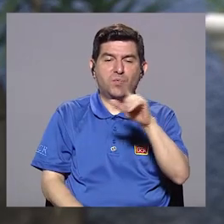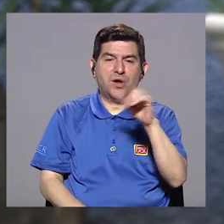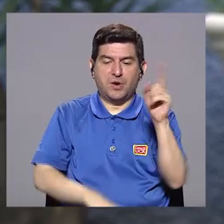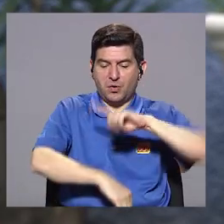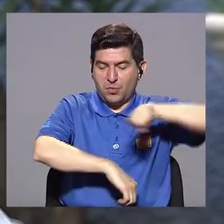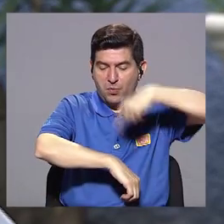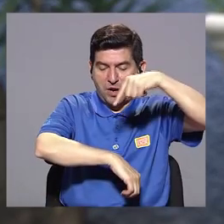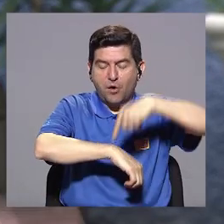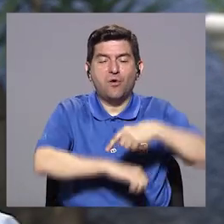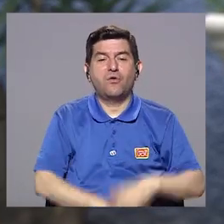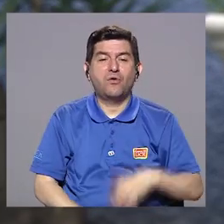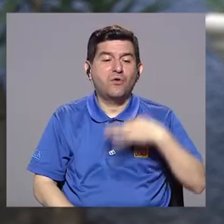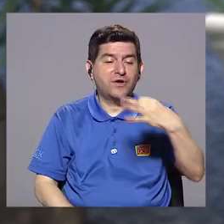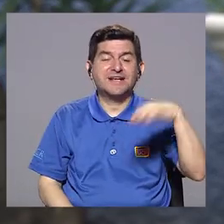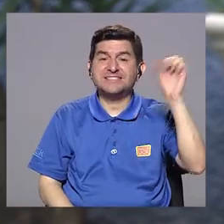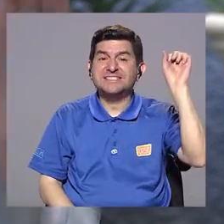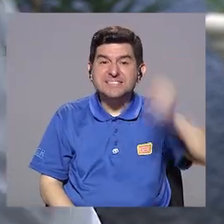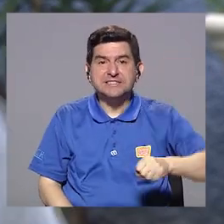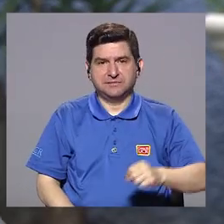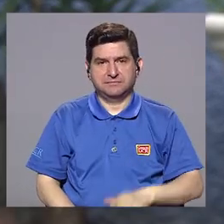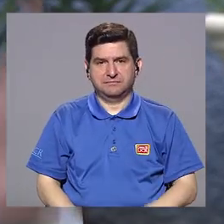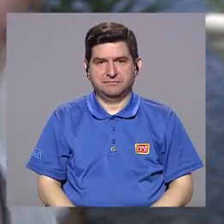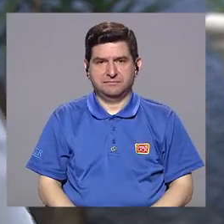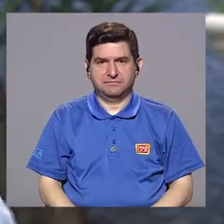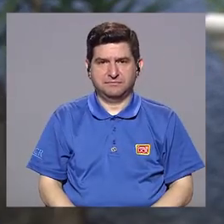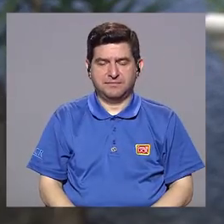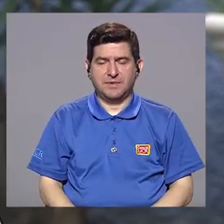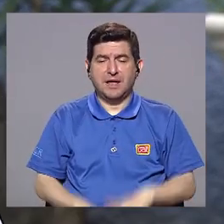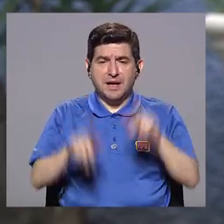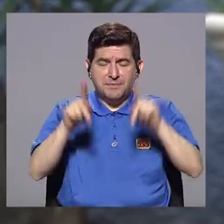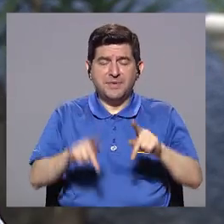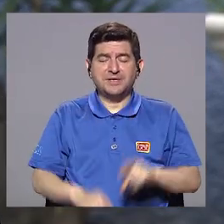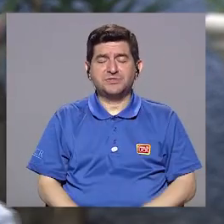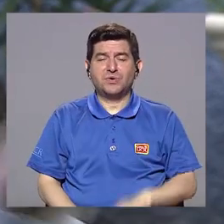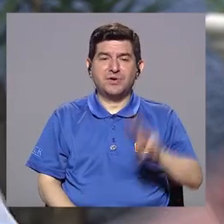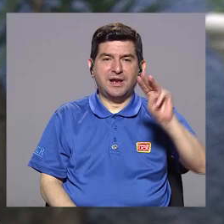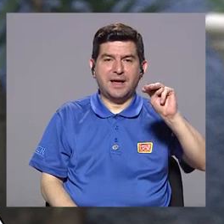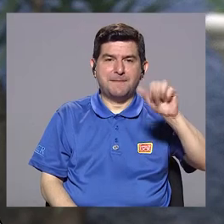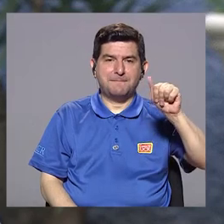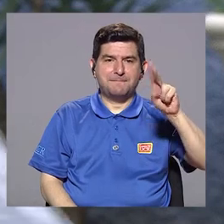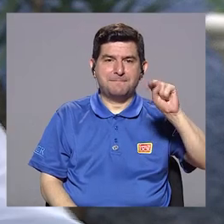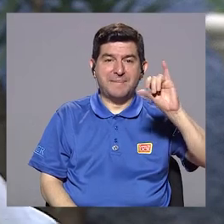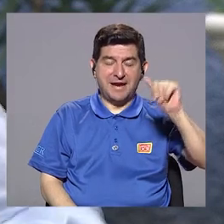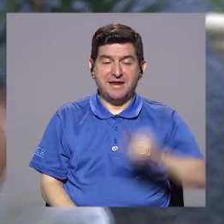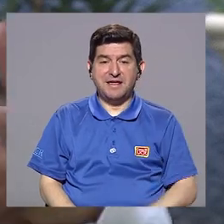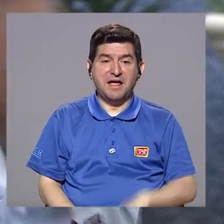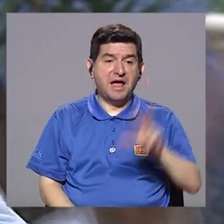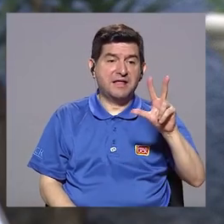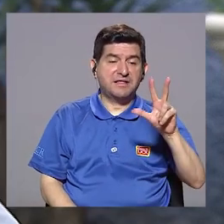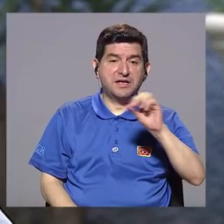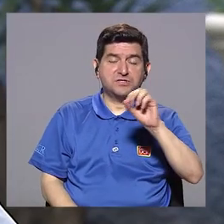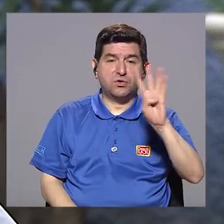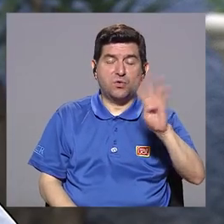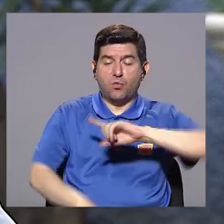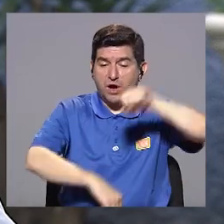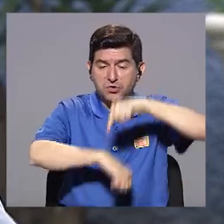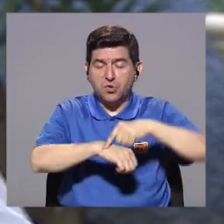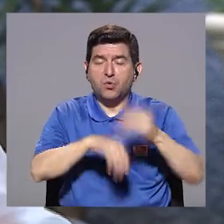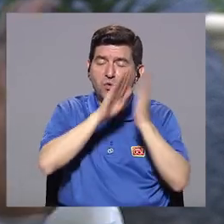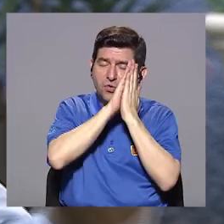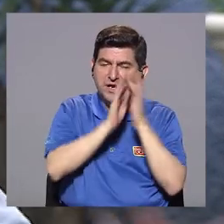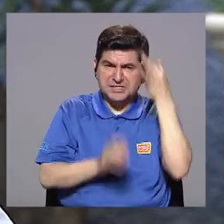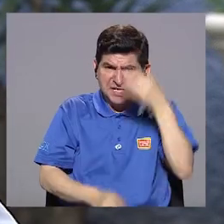diarias, sí o sí. Muchas veces cuando se está en manía, se duerme 3 o 4 horas y la gente siente que eso es lo